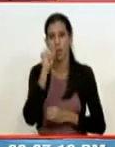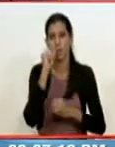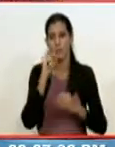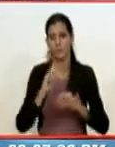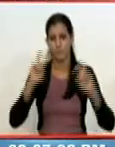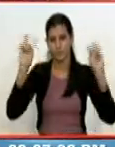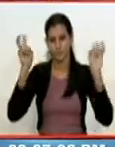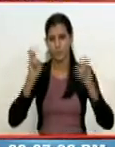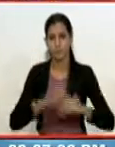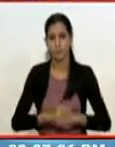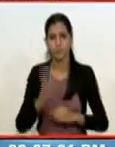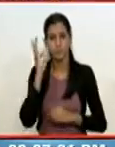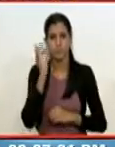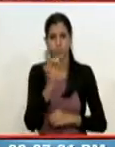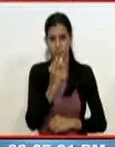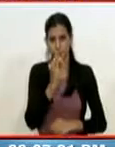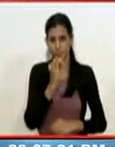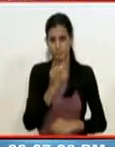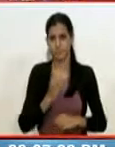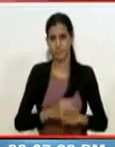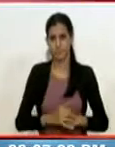Yesenia Chapeta, La Noticia.